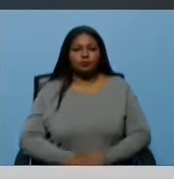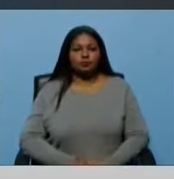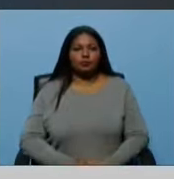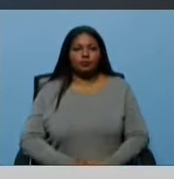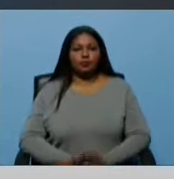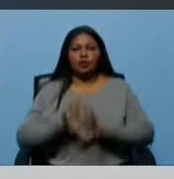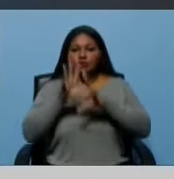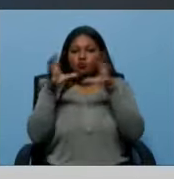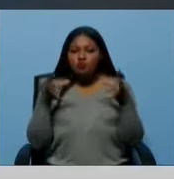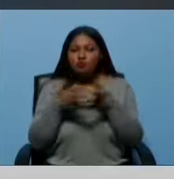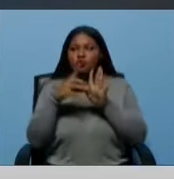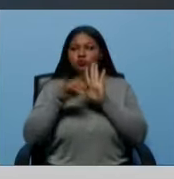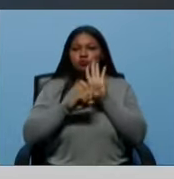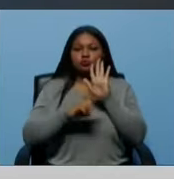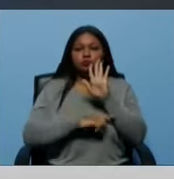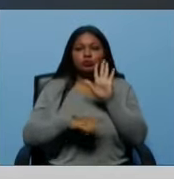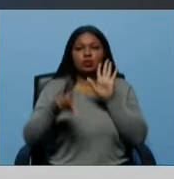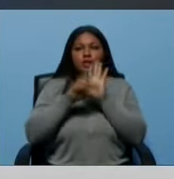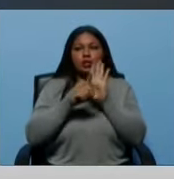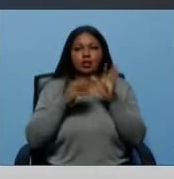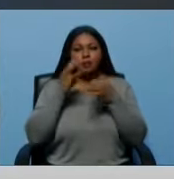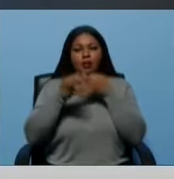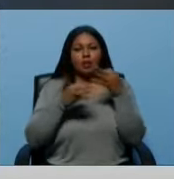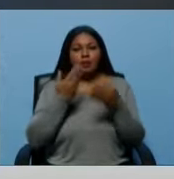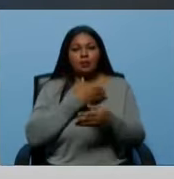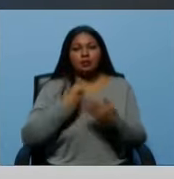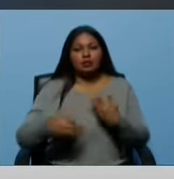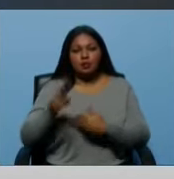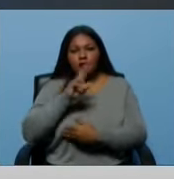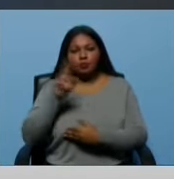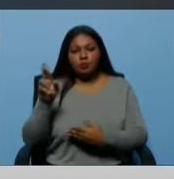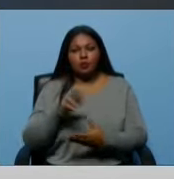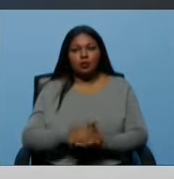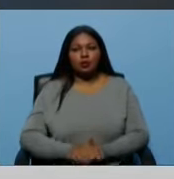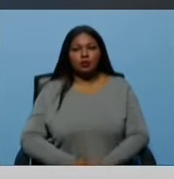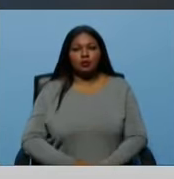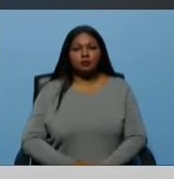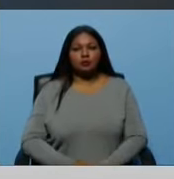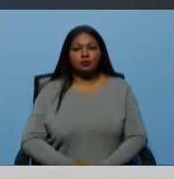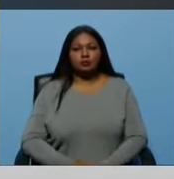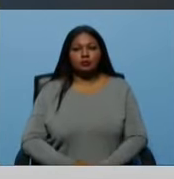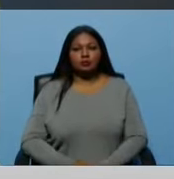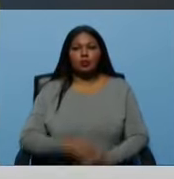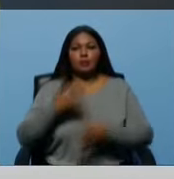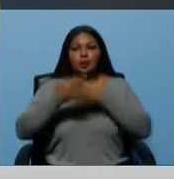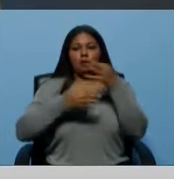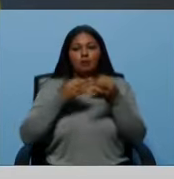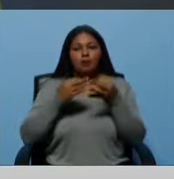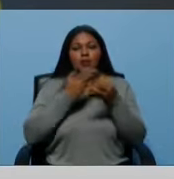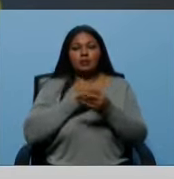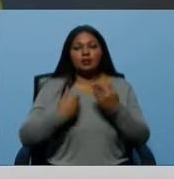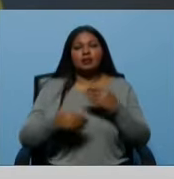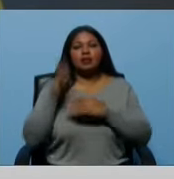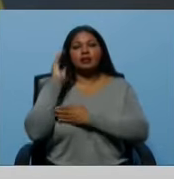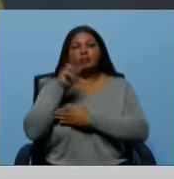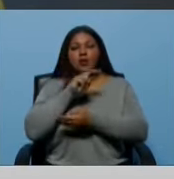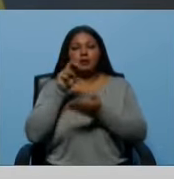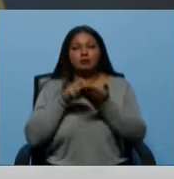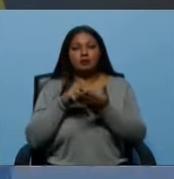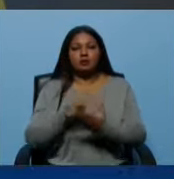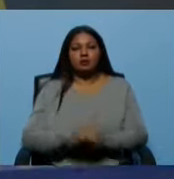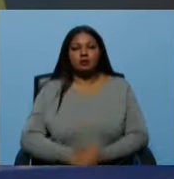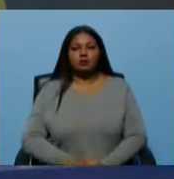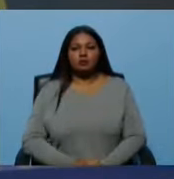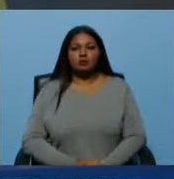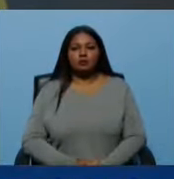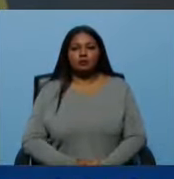conjunto de leyes que ha hablado el presidente de la República y que lleva adelante el presidente de la Asamblea Nacional con el conjunto deslegislativo es